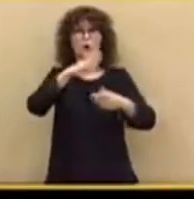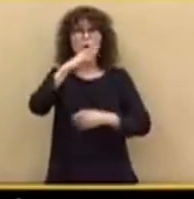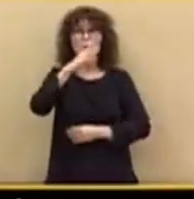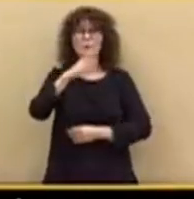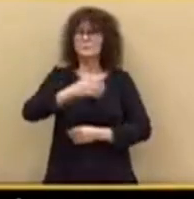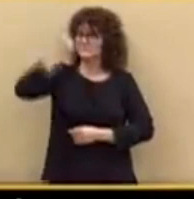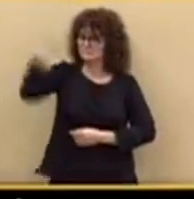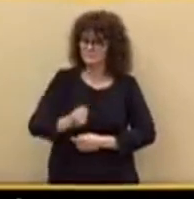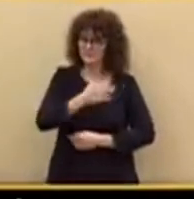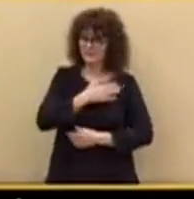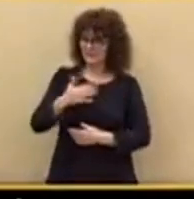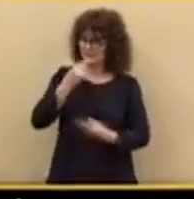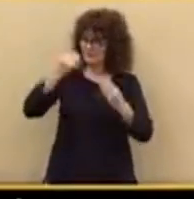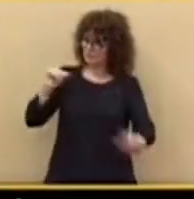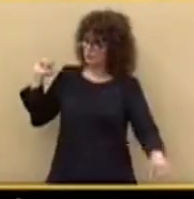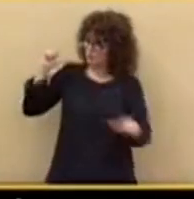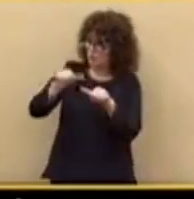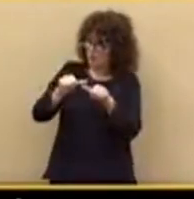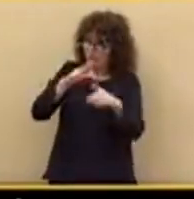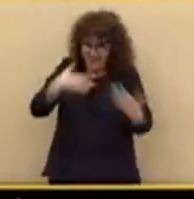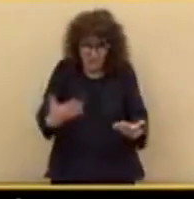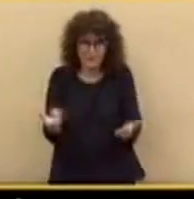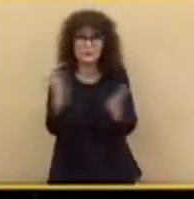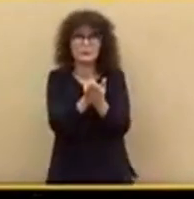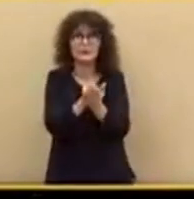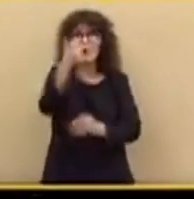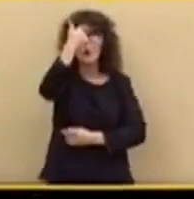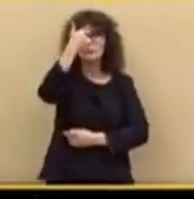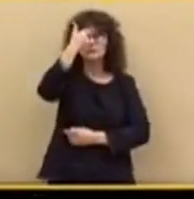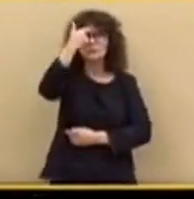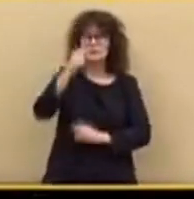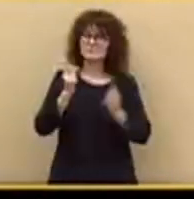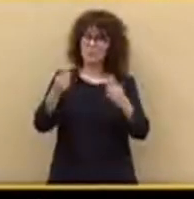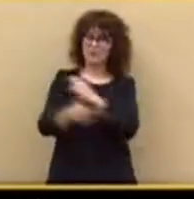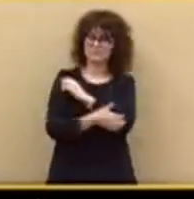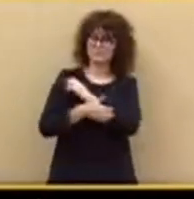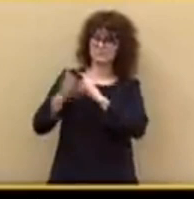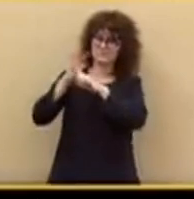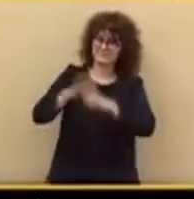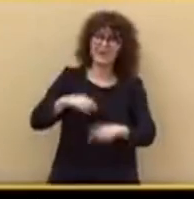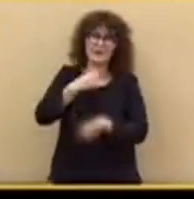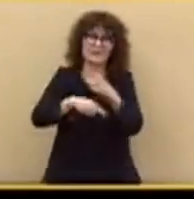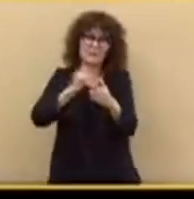las mismas obsesiones que han condenado a la miseria a generaciones enteras.